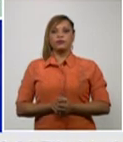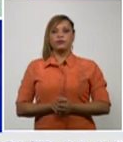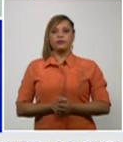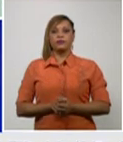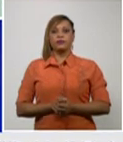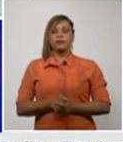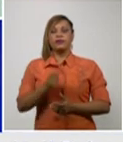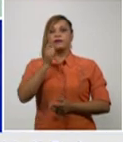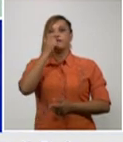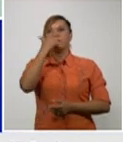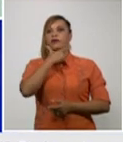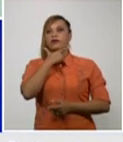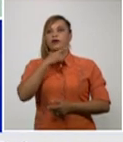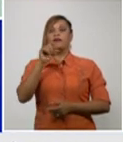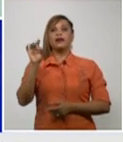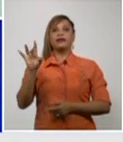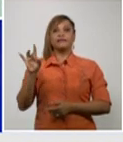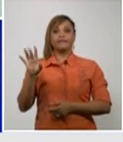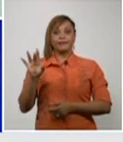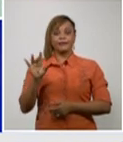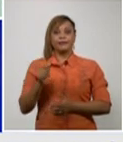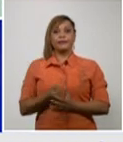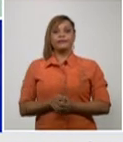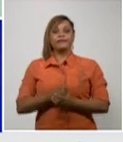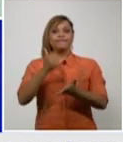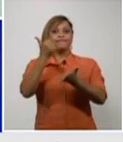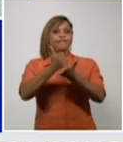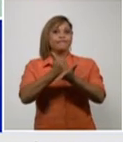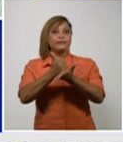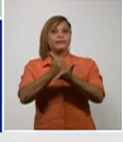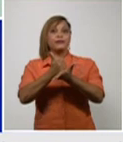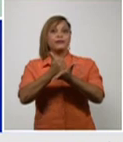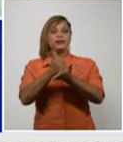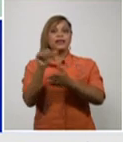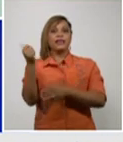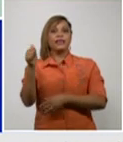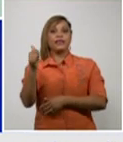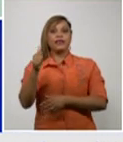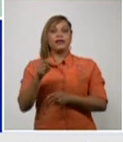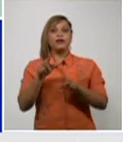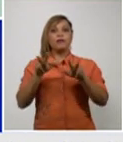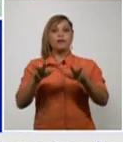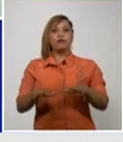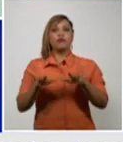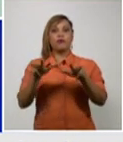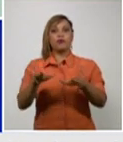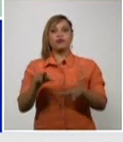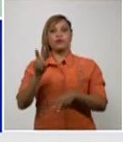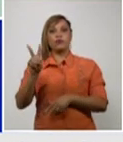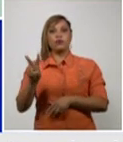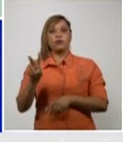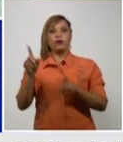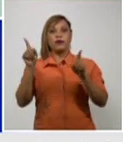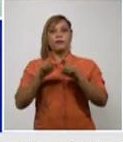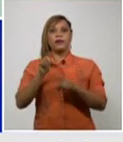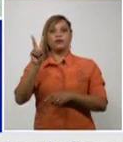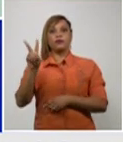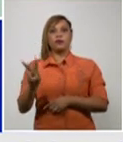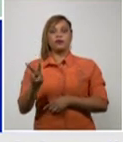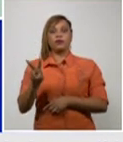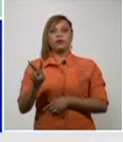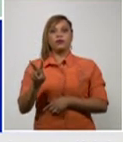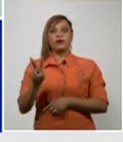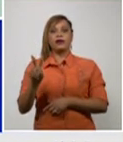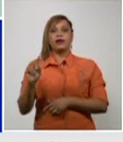15 casos autóctonos 10 del municipio Ciego de Ávila y de Morón y Venezuela 2 de cada